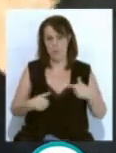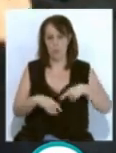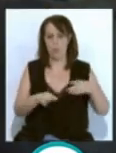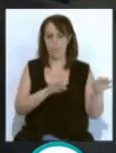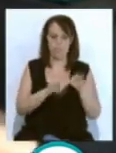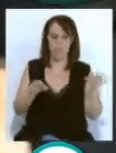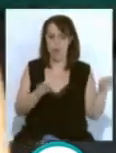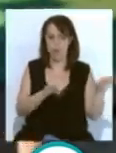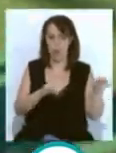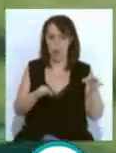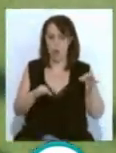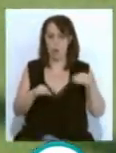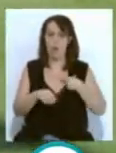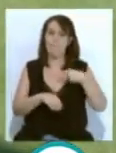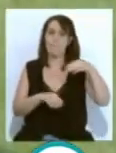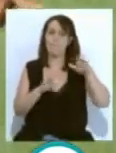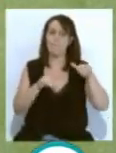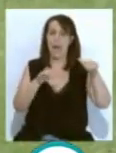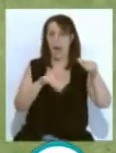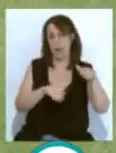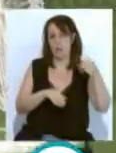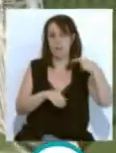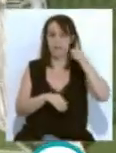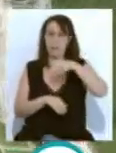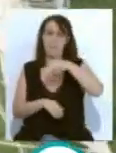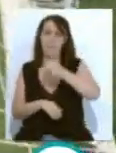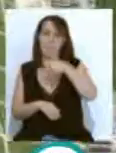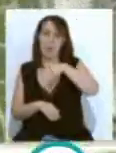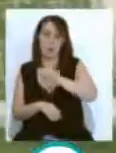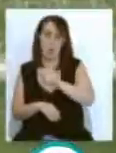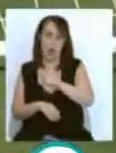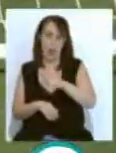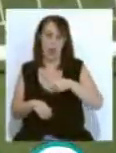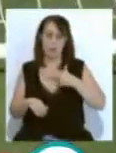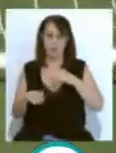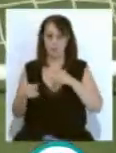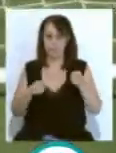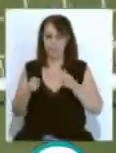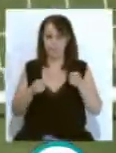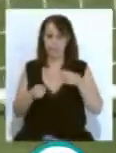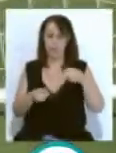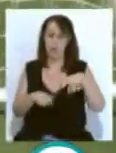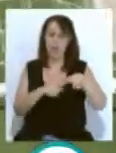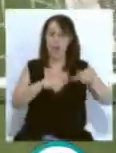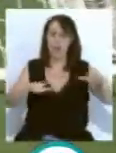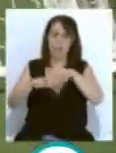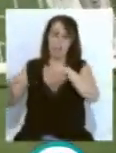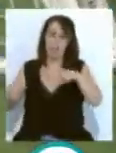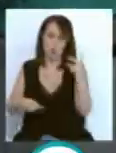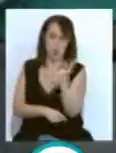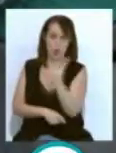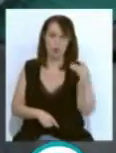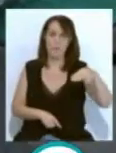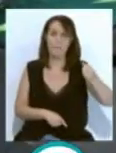los preparadores físicos Miguel Ángel y Manuel. Divididos también en dos campos, ya que en el campo McCarthy trabajaron al margen